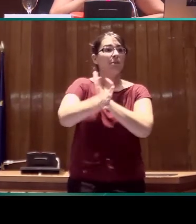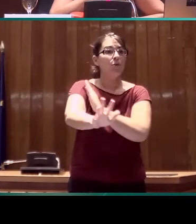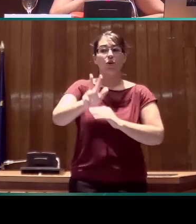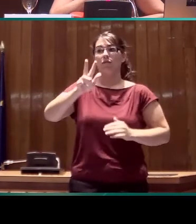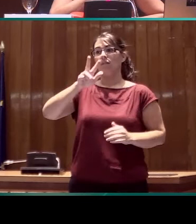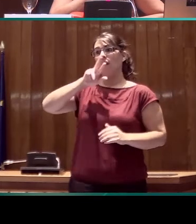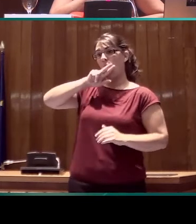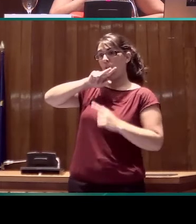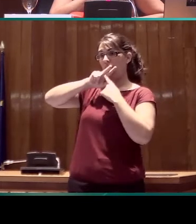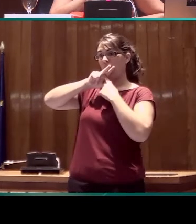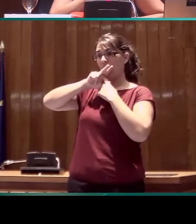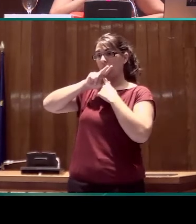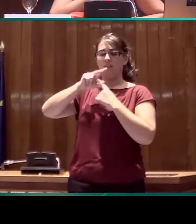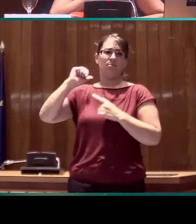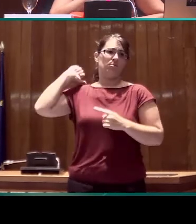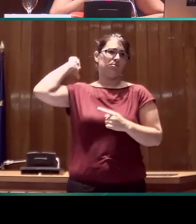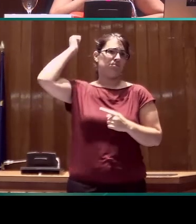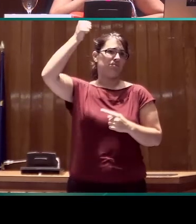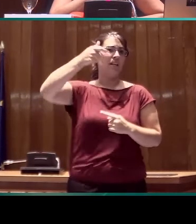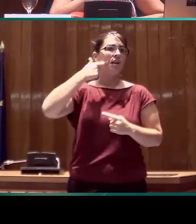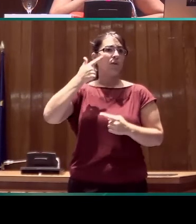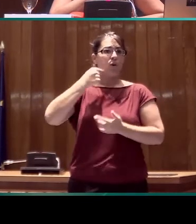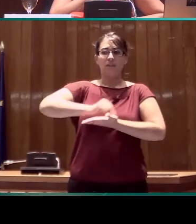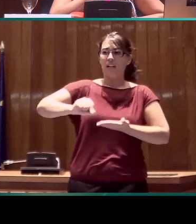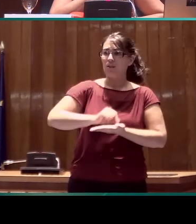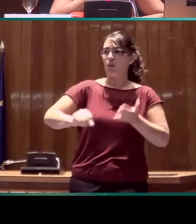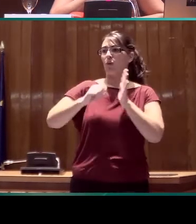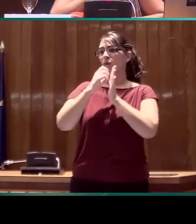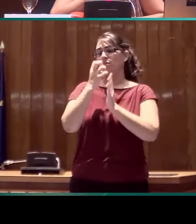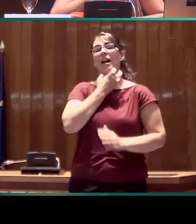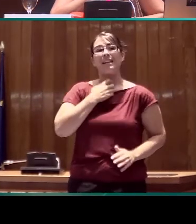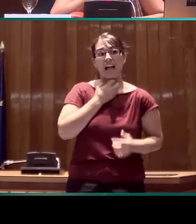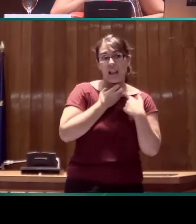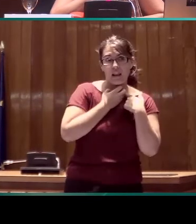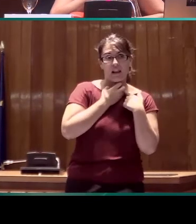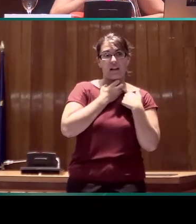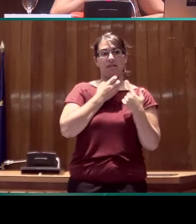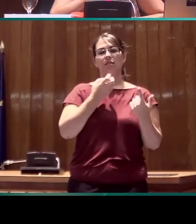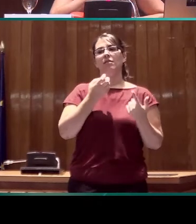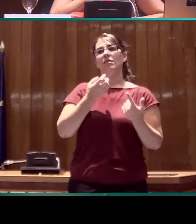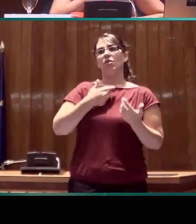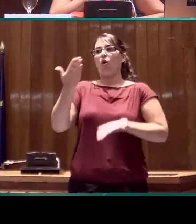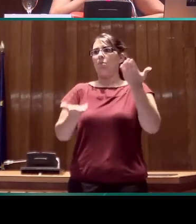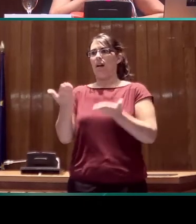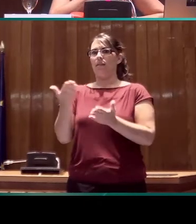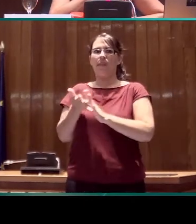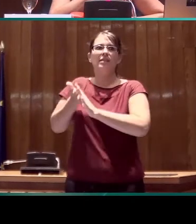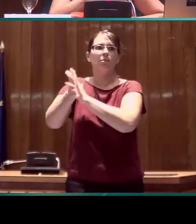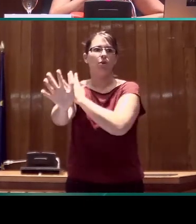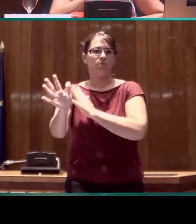que tiene una larga tradición escrita y gramatical como la lengua española, frente a la descripción gramatical de una lengua